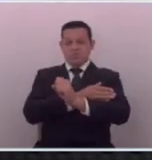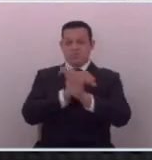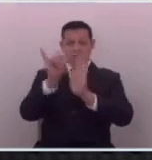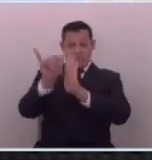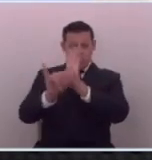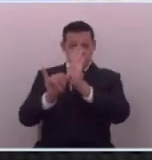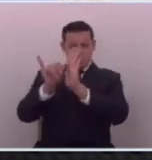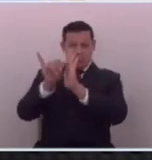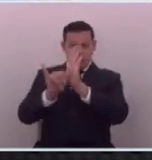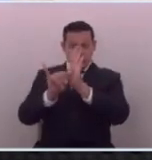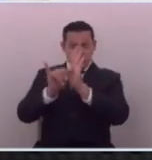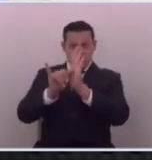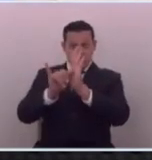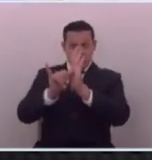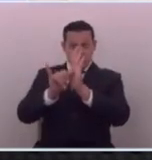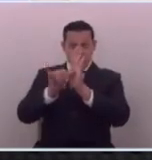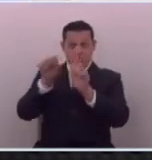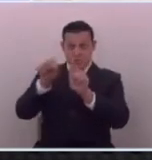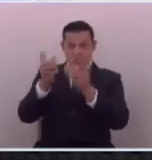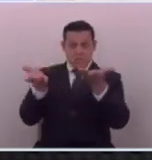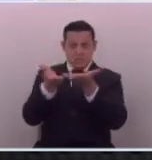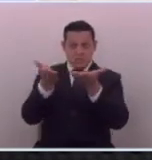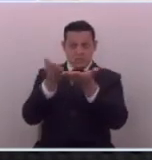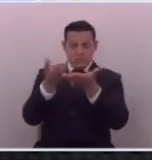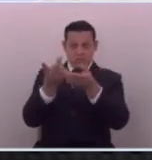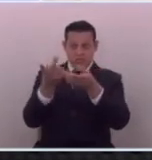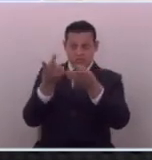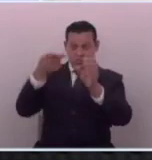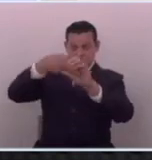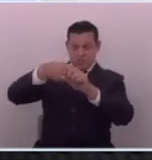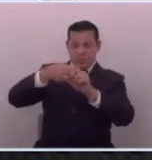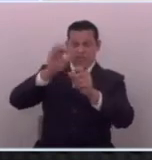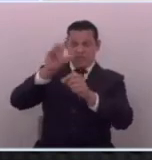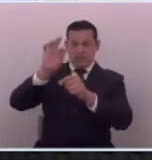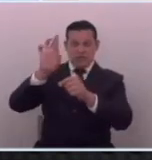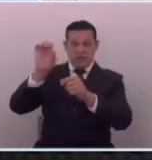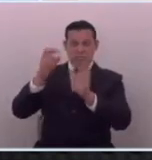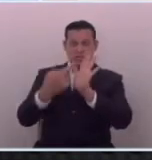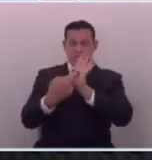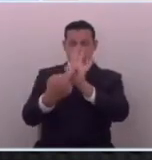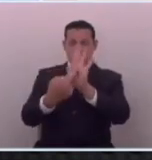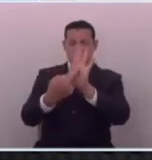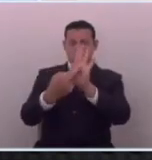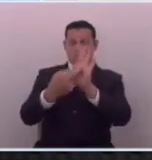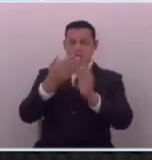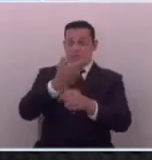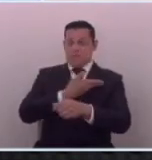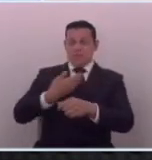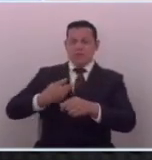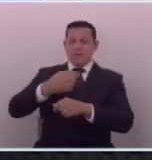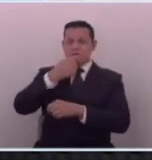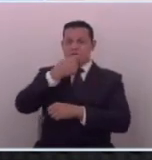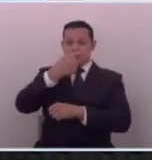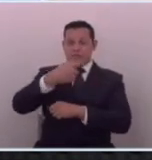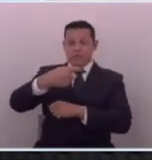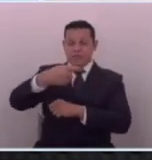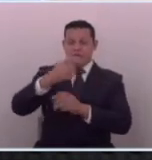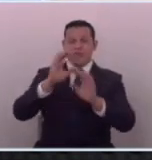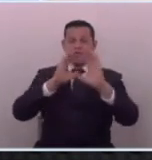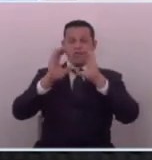youtubers si ahí han hecho a las periodistas estas el filtro que por cierto una era representante de Sánchez Serén era la comunicadora oficial